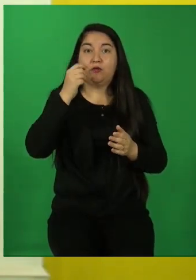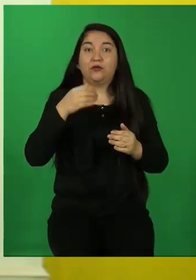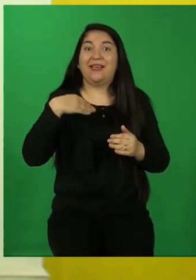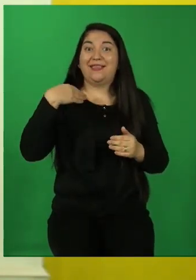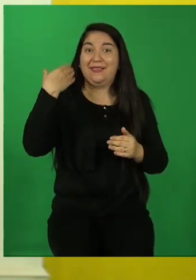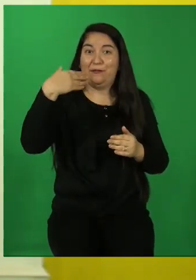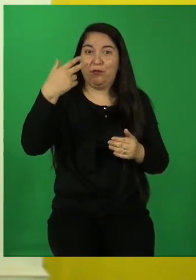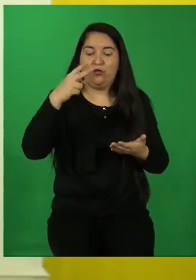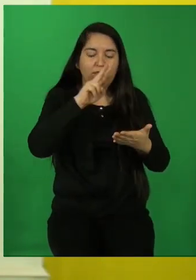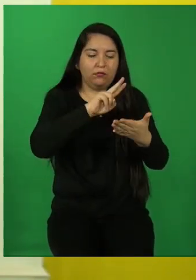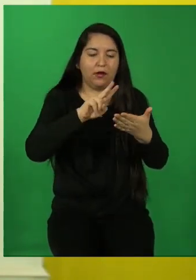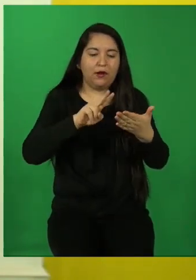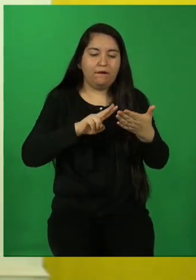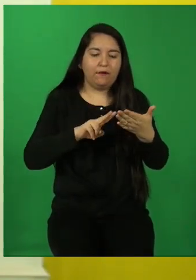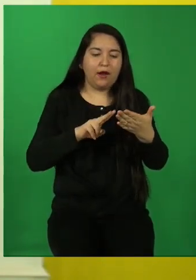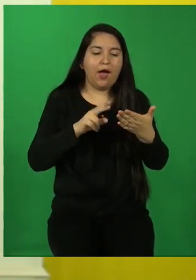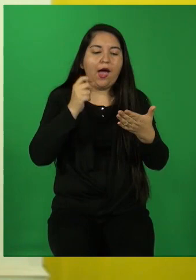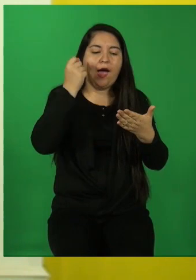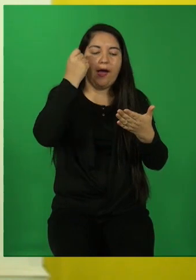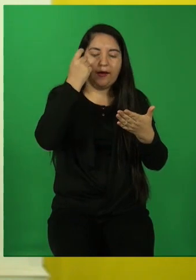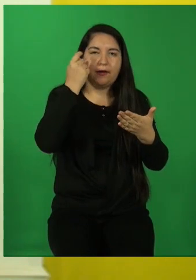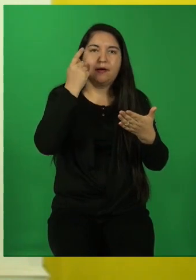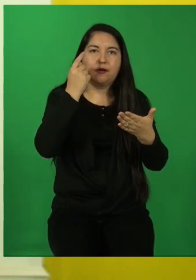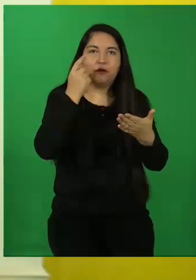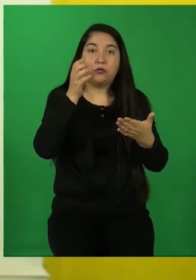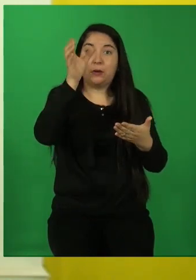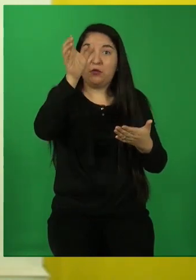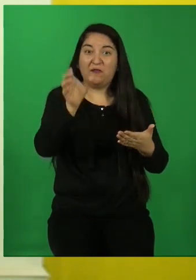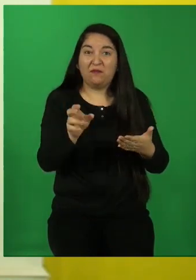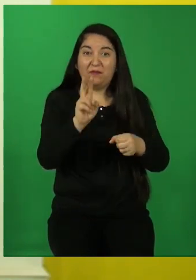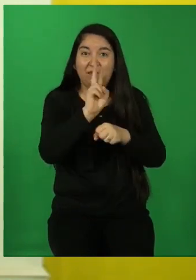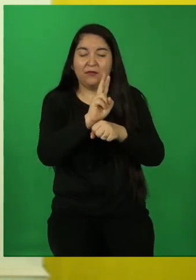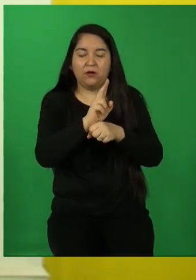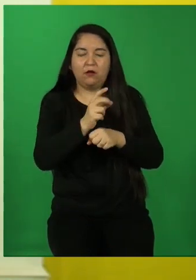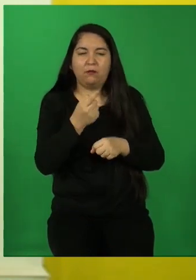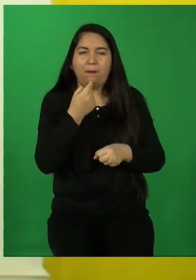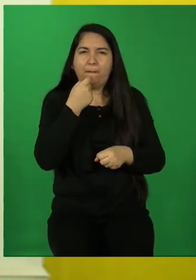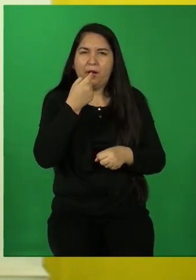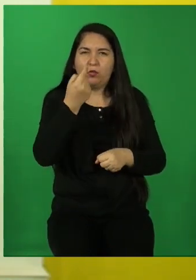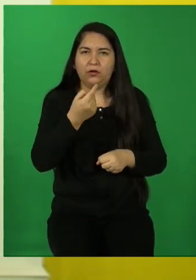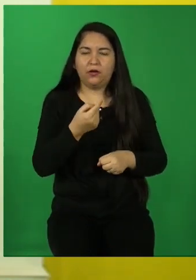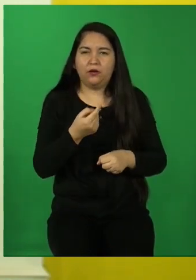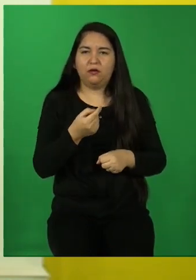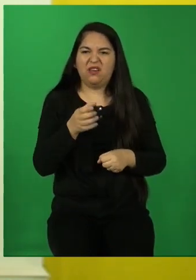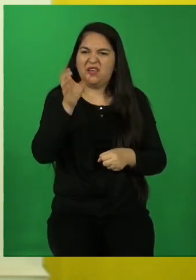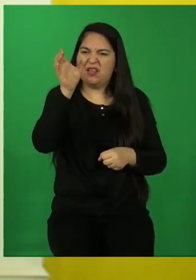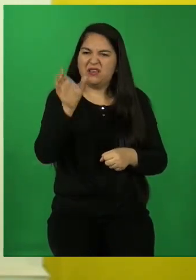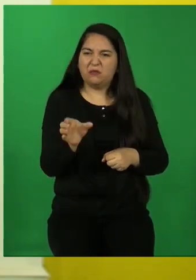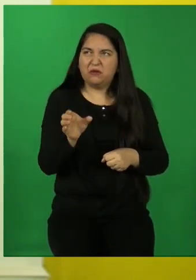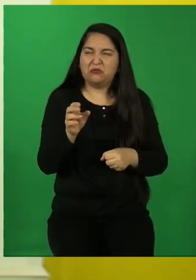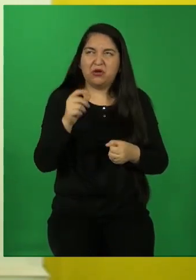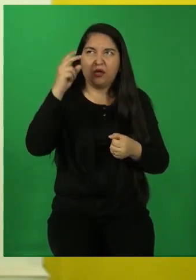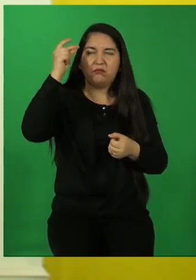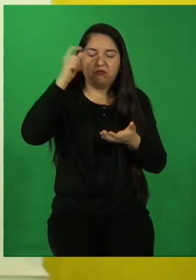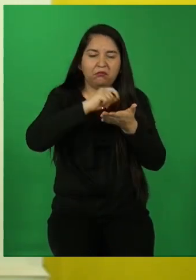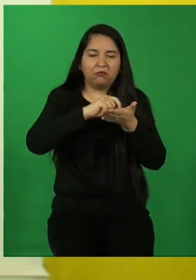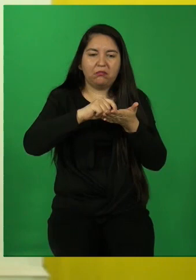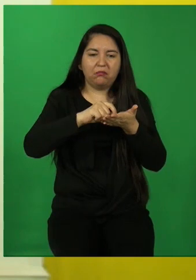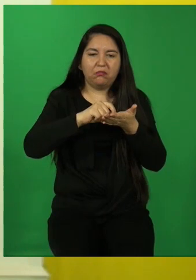explique, me pregunte, ¿qué pasó con el autor de esta historia? ¿Por qué habrá escrito esta historia?